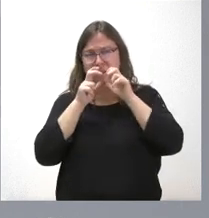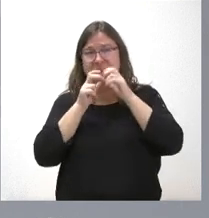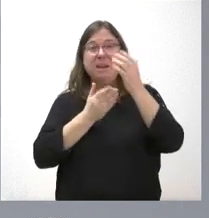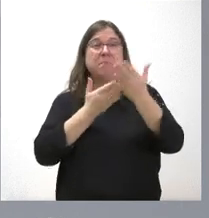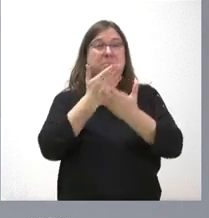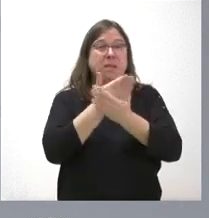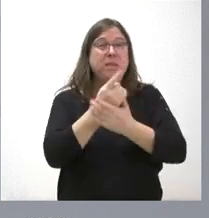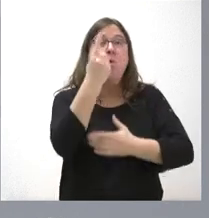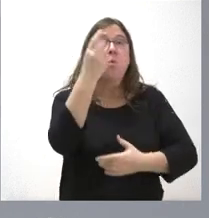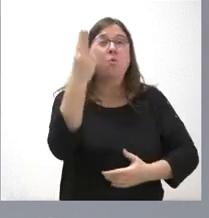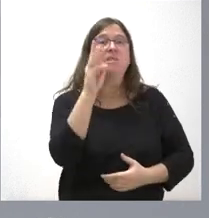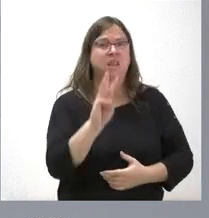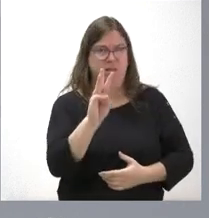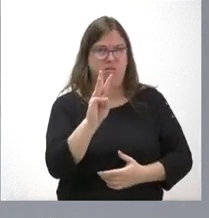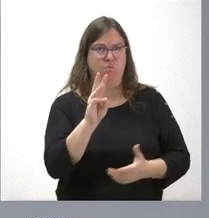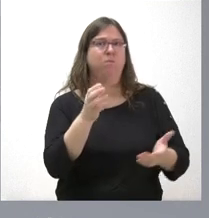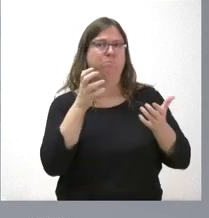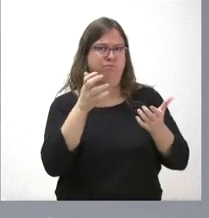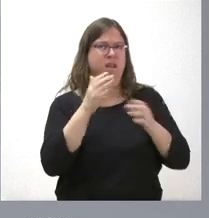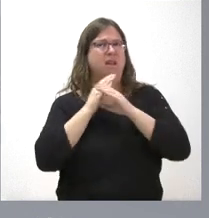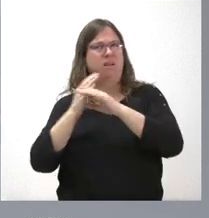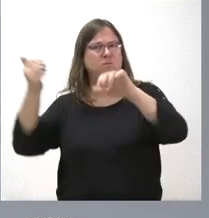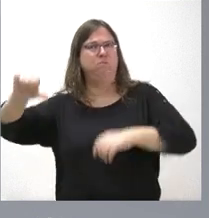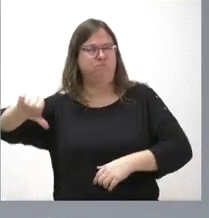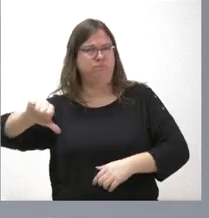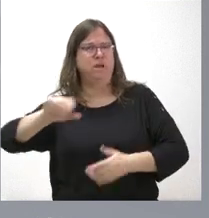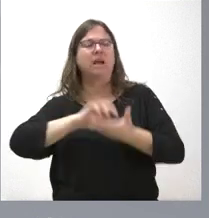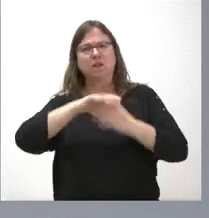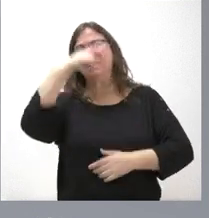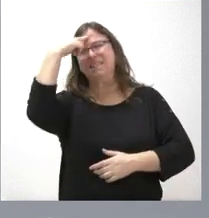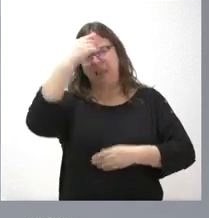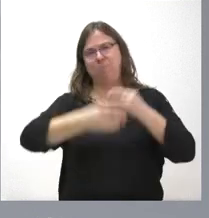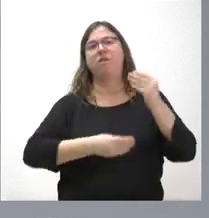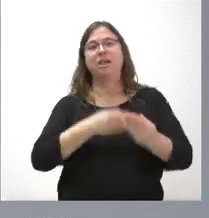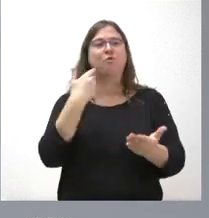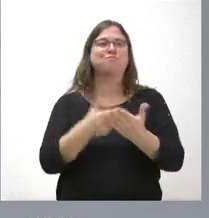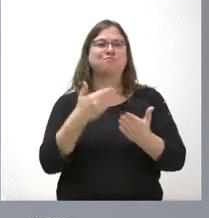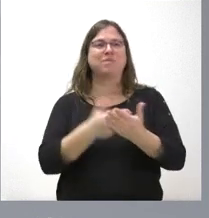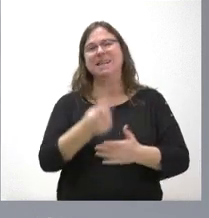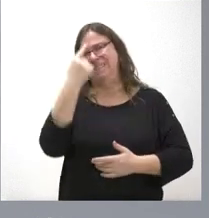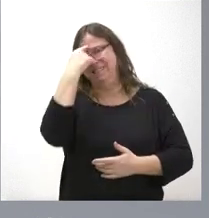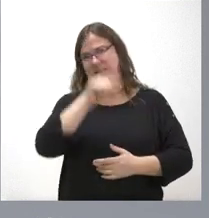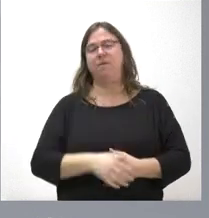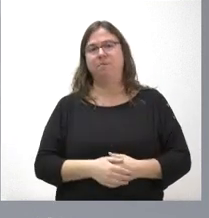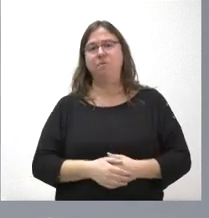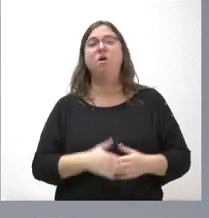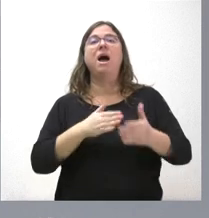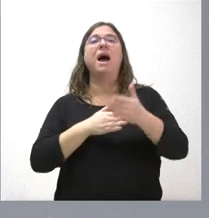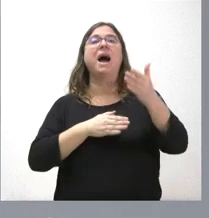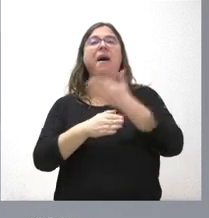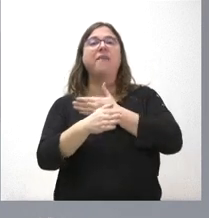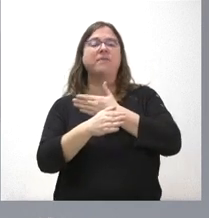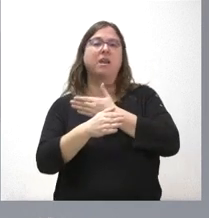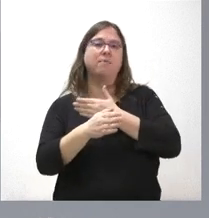de las solicitudes. En Castilla y León lo sabemos hacer, lo hemos demostrado siempre a través de la renta